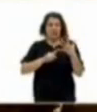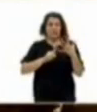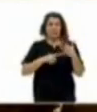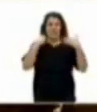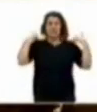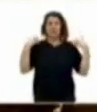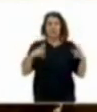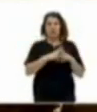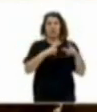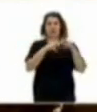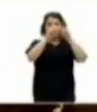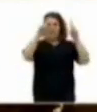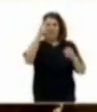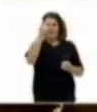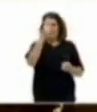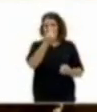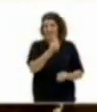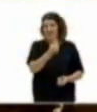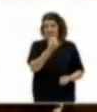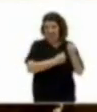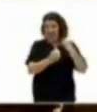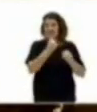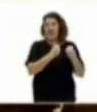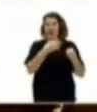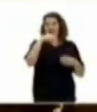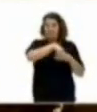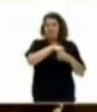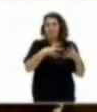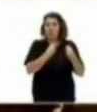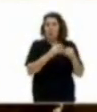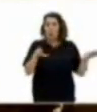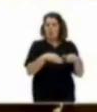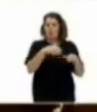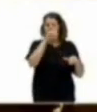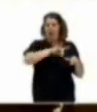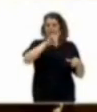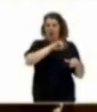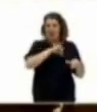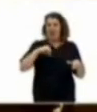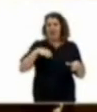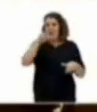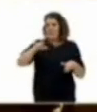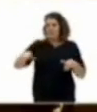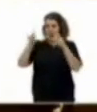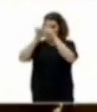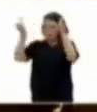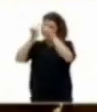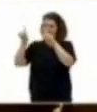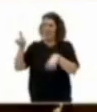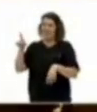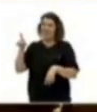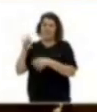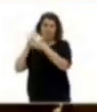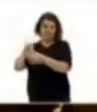conveniadas con la comunidad autónoma de Canarias. Las entidades financieras que convenien con entes y empresas públicas, así como el propio